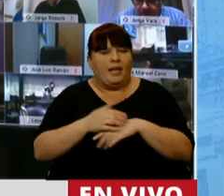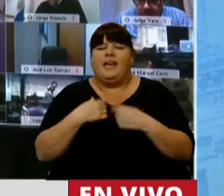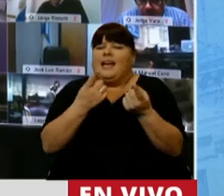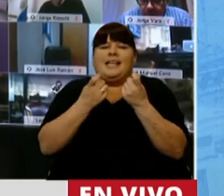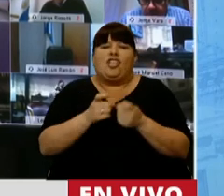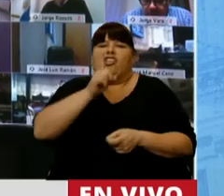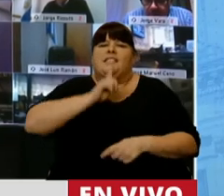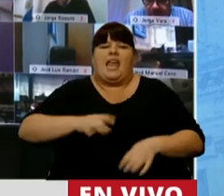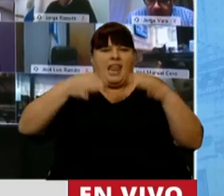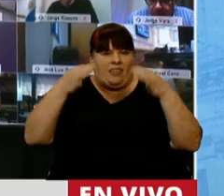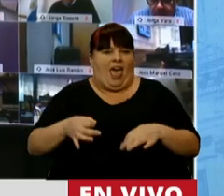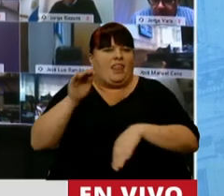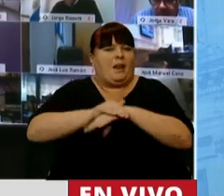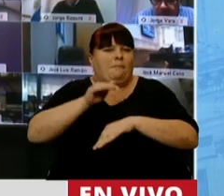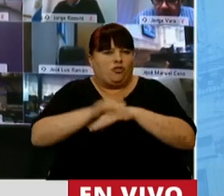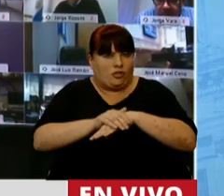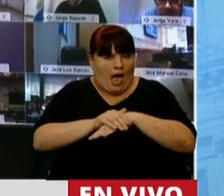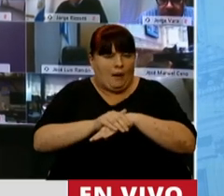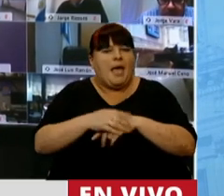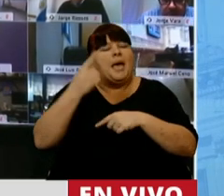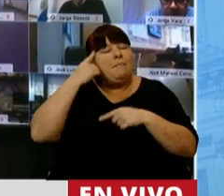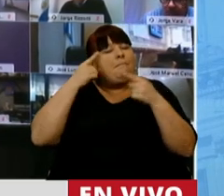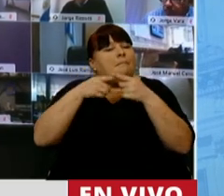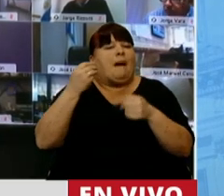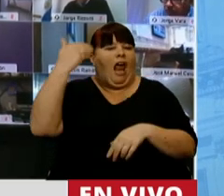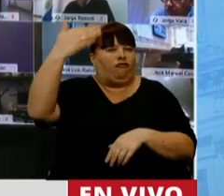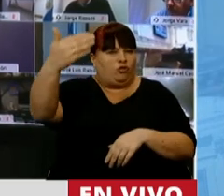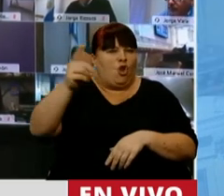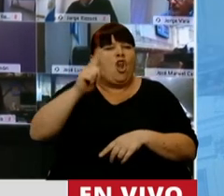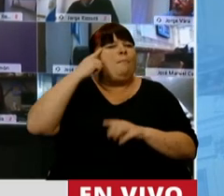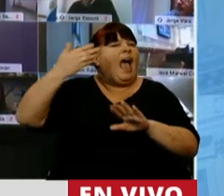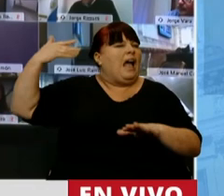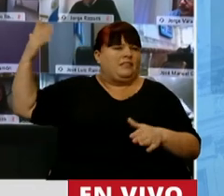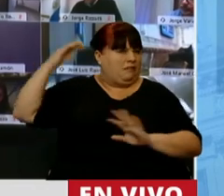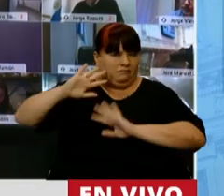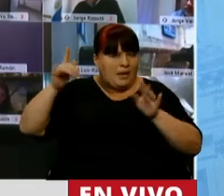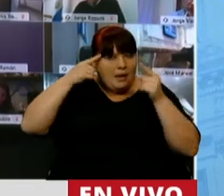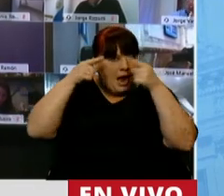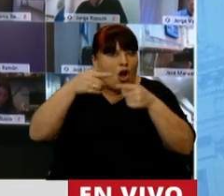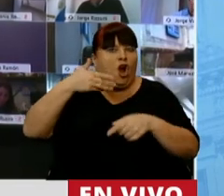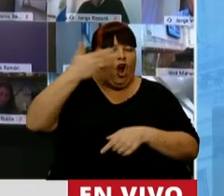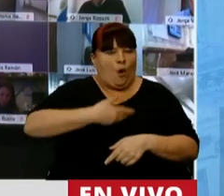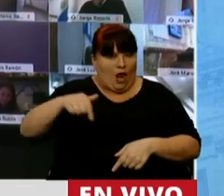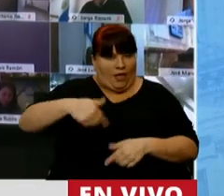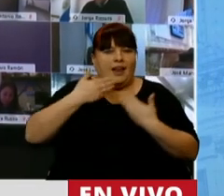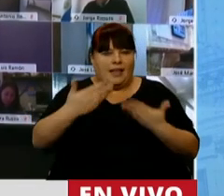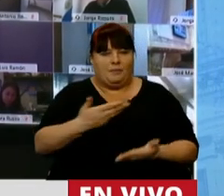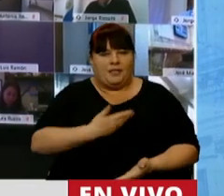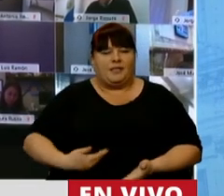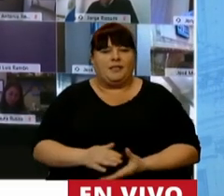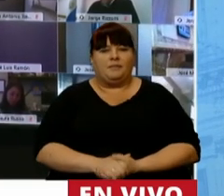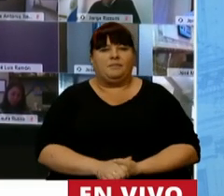Necesitamos seriedad y responsabilidad. Y mirar el futuro, y no tanto el pasado, del actual gobierno. Gracias, presidente.